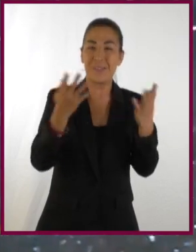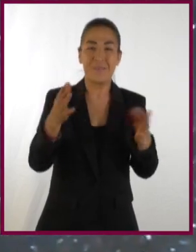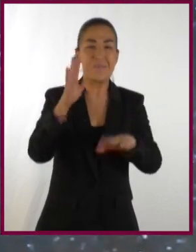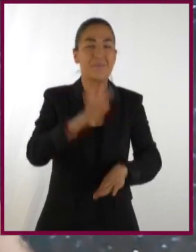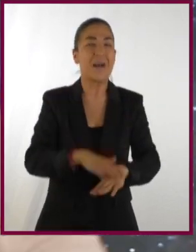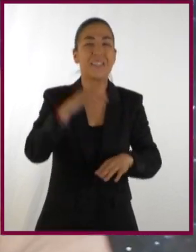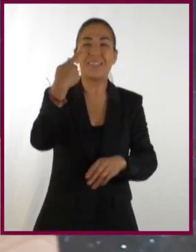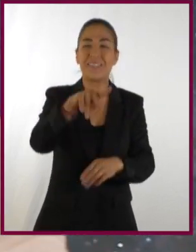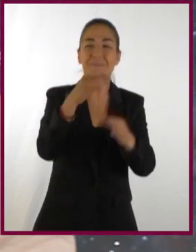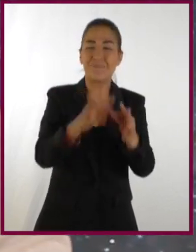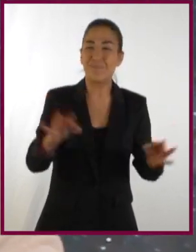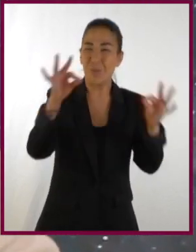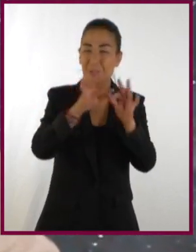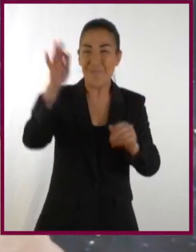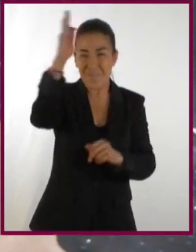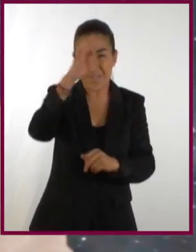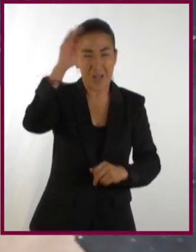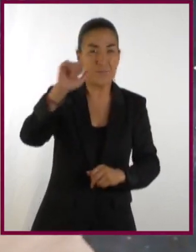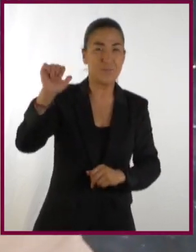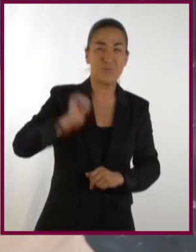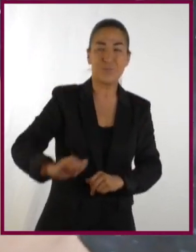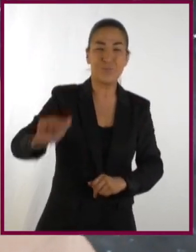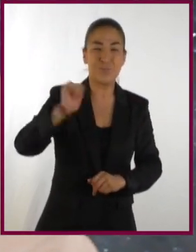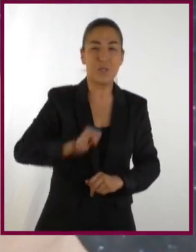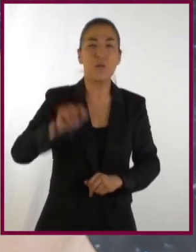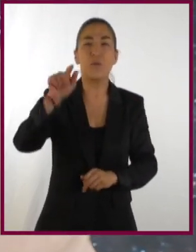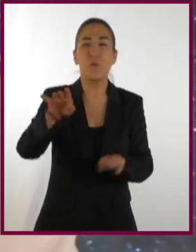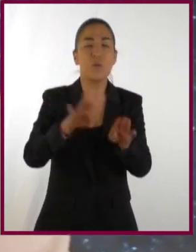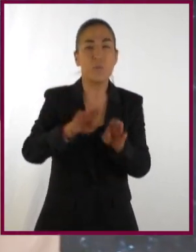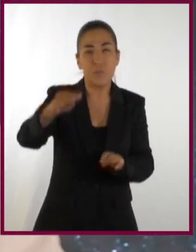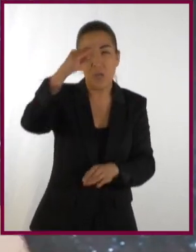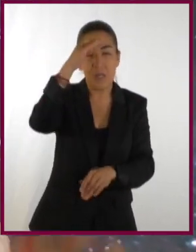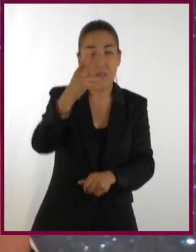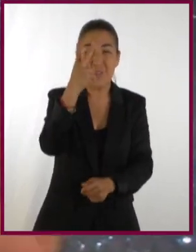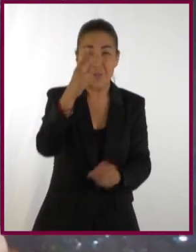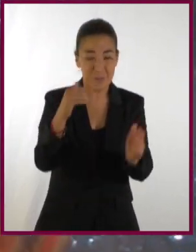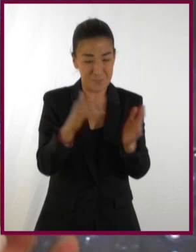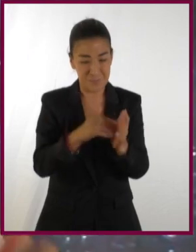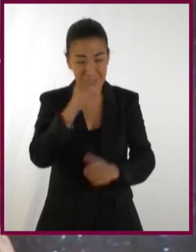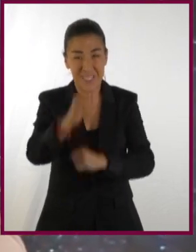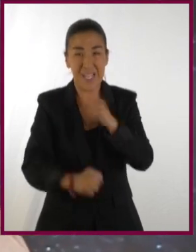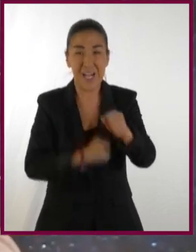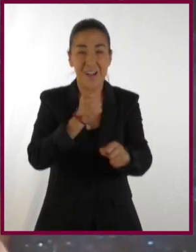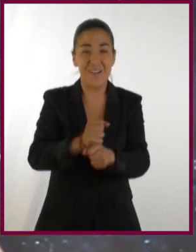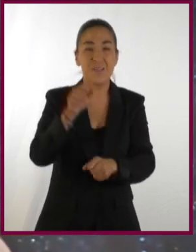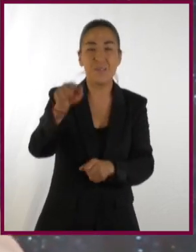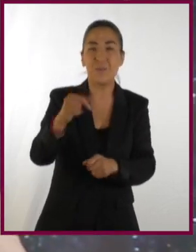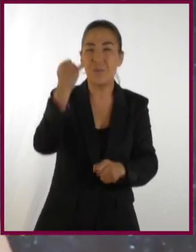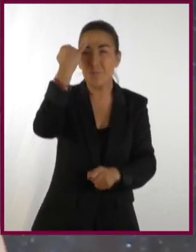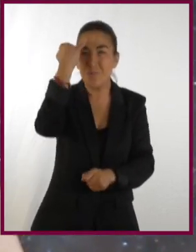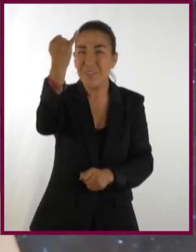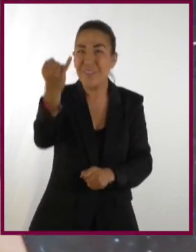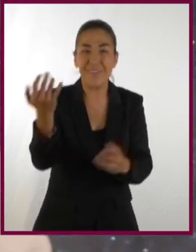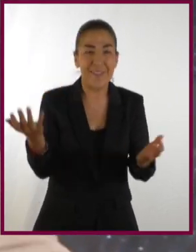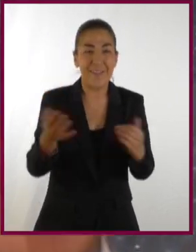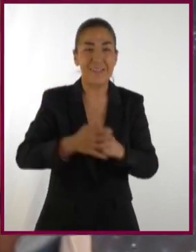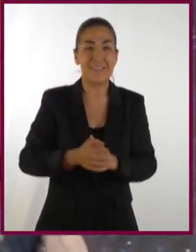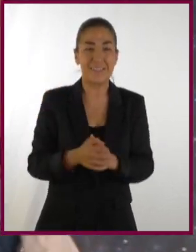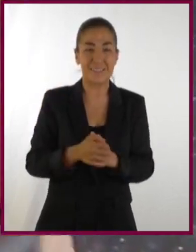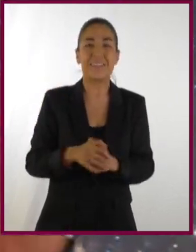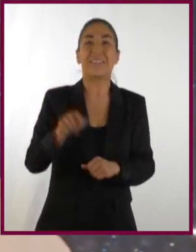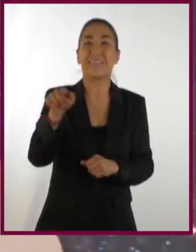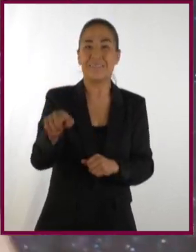un halago que alguien te diga que piensas como uno de los más grandes filósofos de la humanidad, ¿eh? Sí. Su cosmovisión duró dos mil años, Adimara.